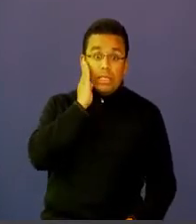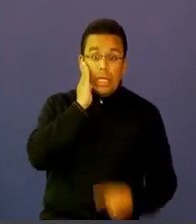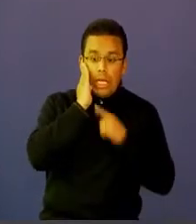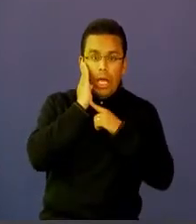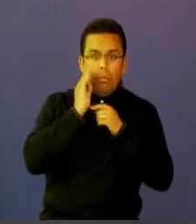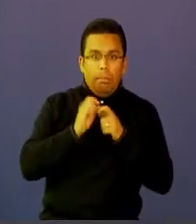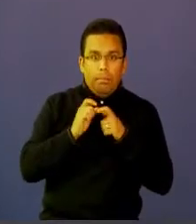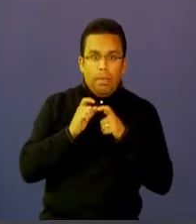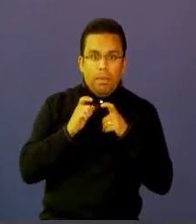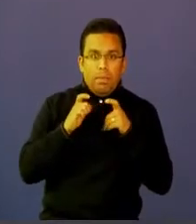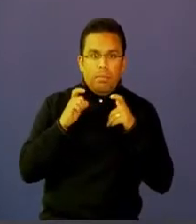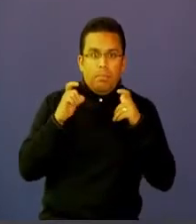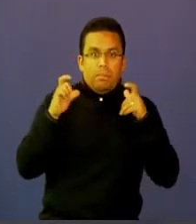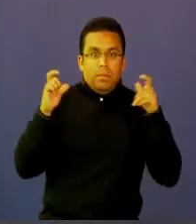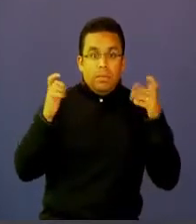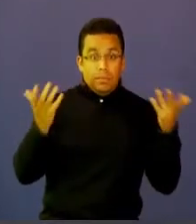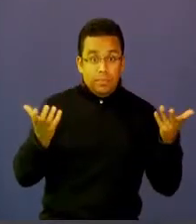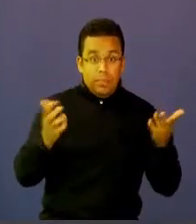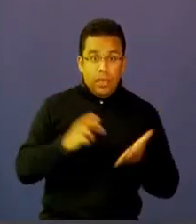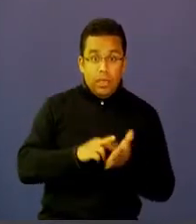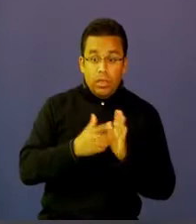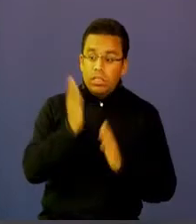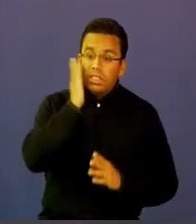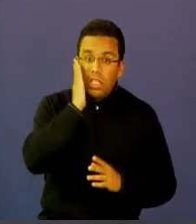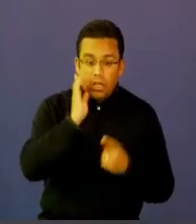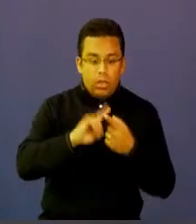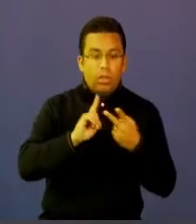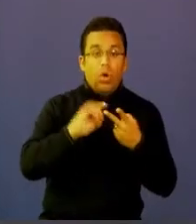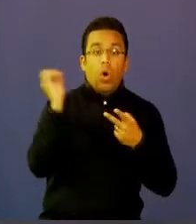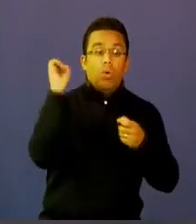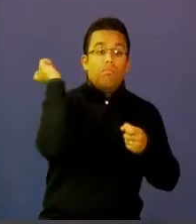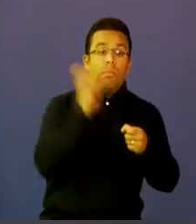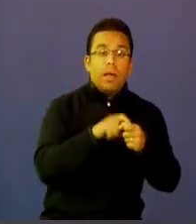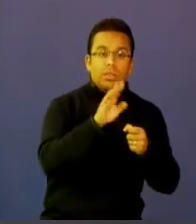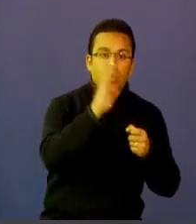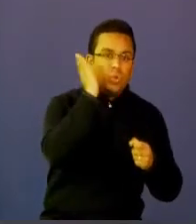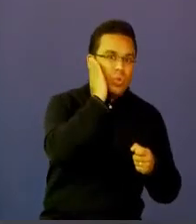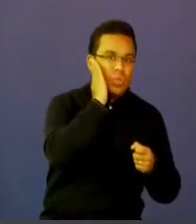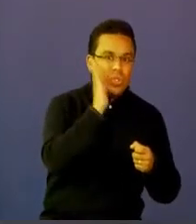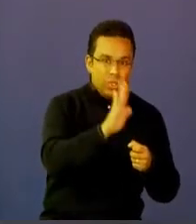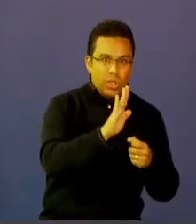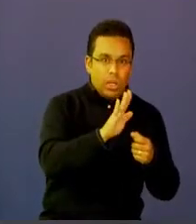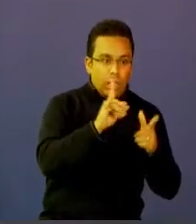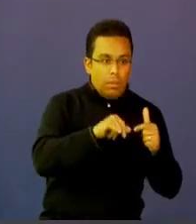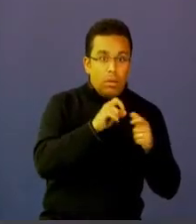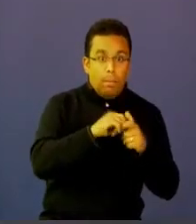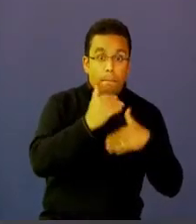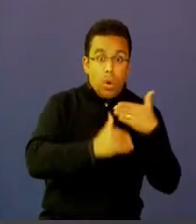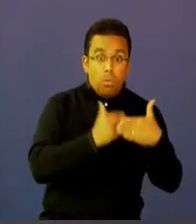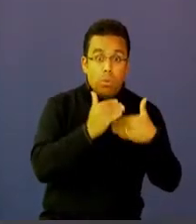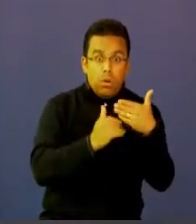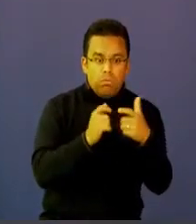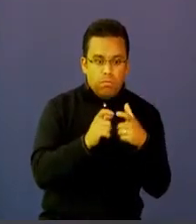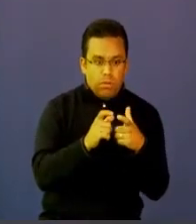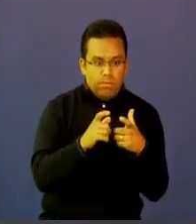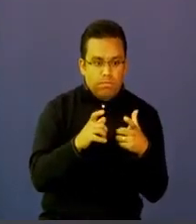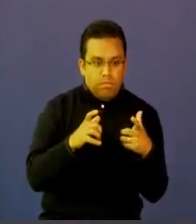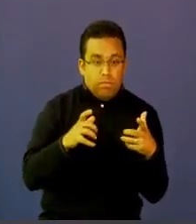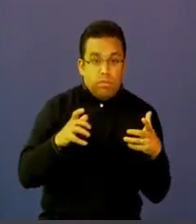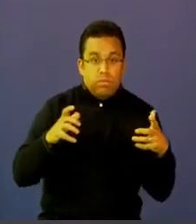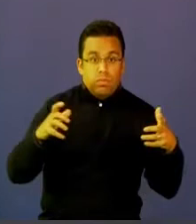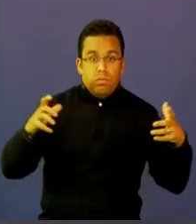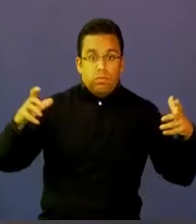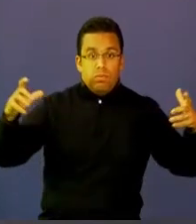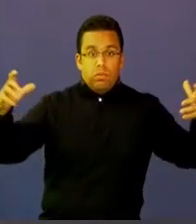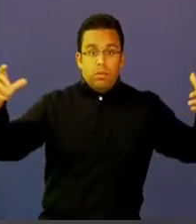más, la tendencia de crecimiento de la telefonía móvil o de la suscripción a telefonía móvil es cada vez más grande y se amplía